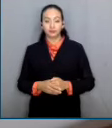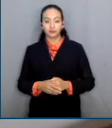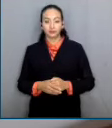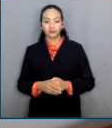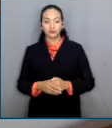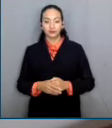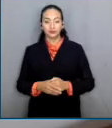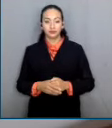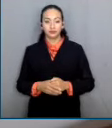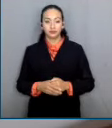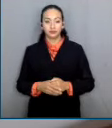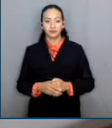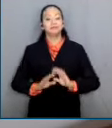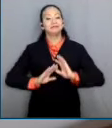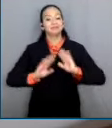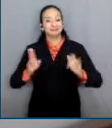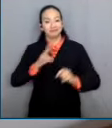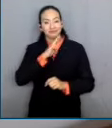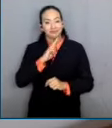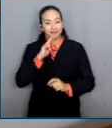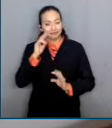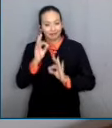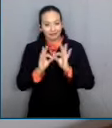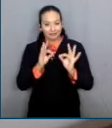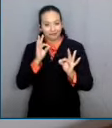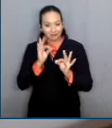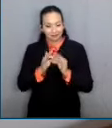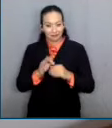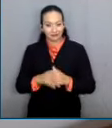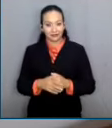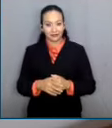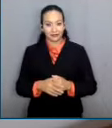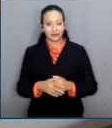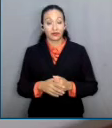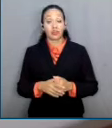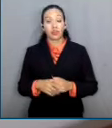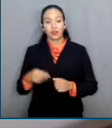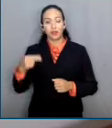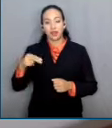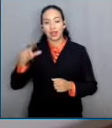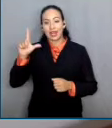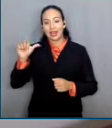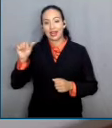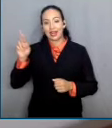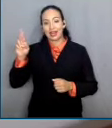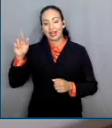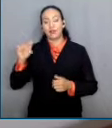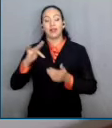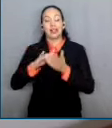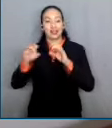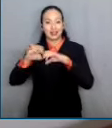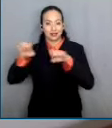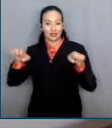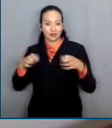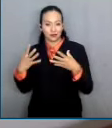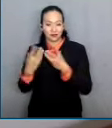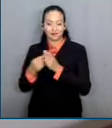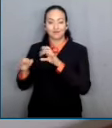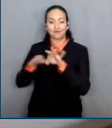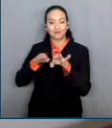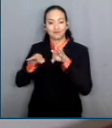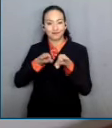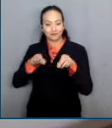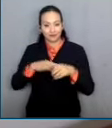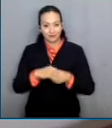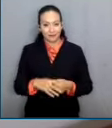Así llegamos al final de este espacio de noticias. Soy Laura Murillo y a nombre de todo el equipo que hace posible este espacio informativo,